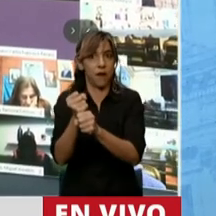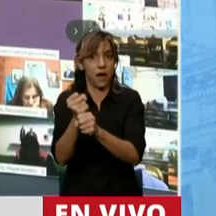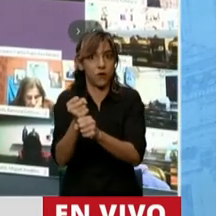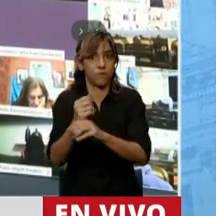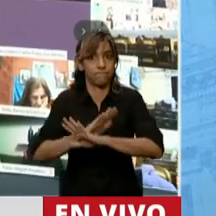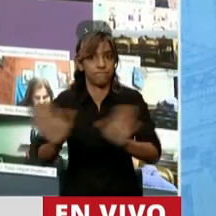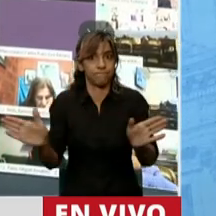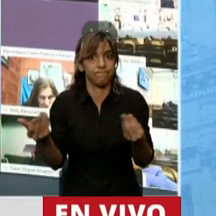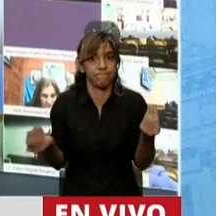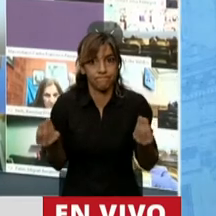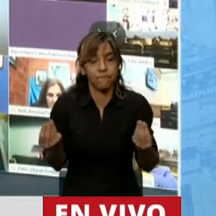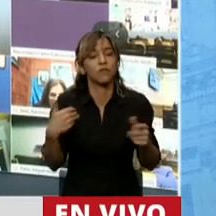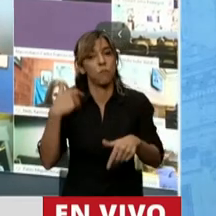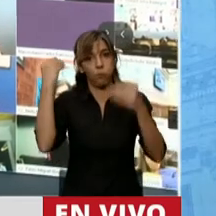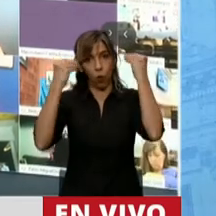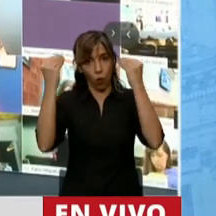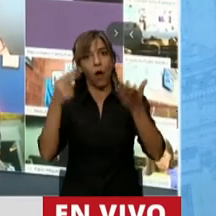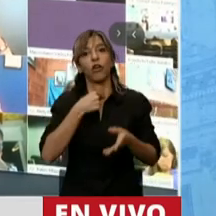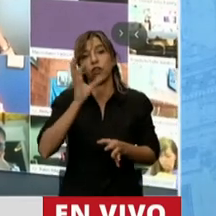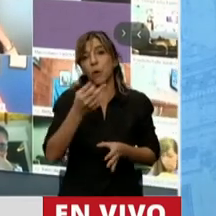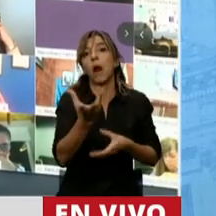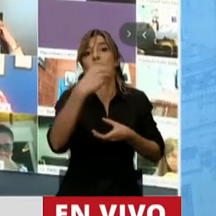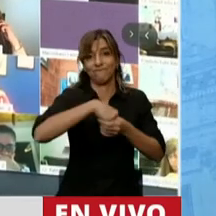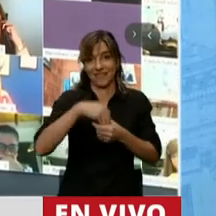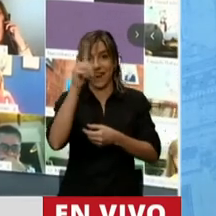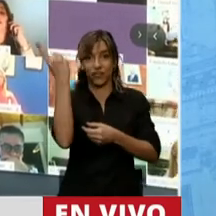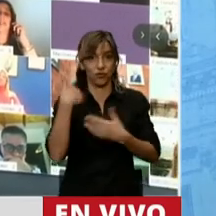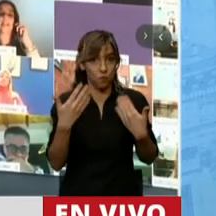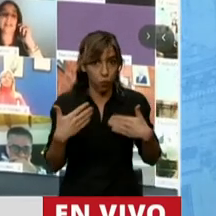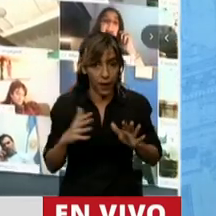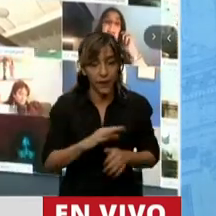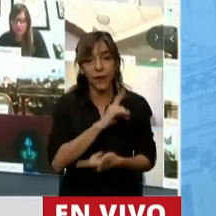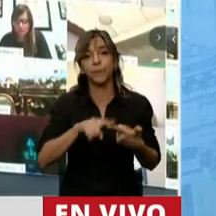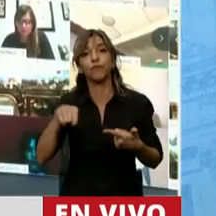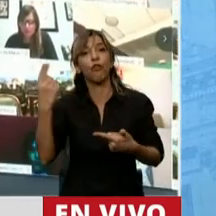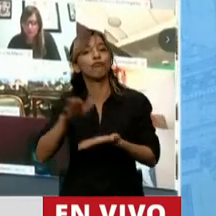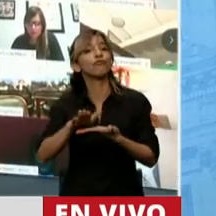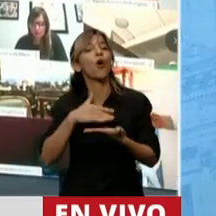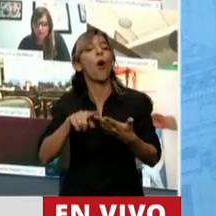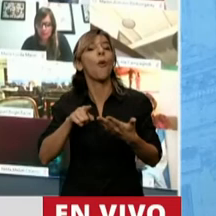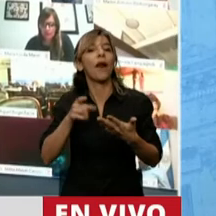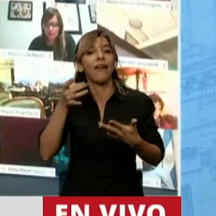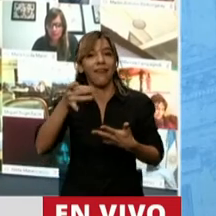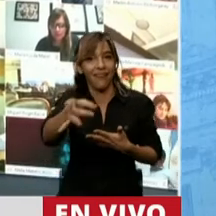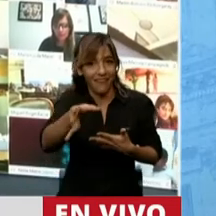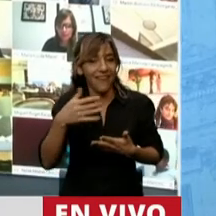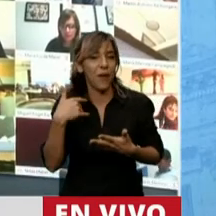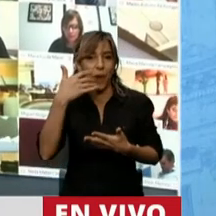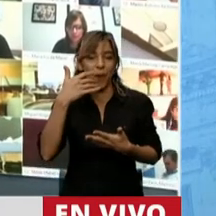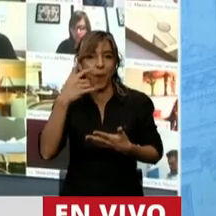ya se le ha tocado el tema del Ferrocarril Belgrano, que para nosotros es importante, la construcción del puente del Ferrocarril Belgrano sobre el río